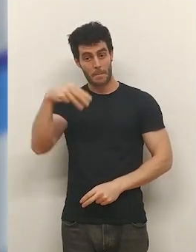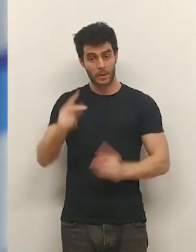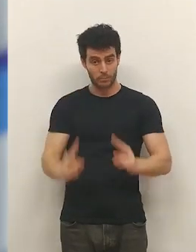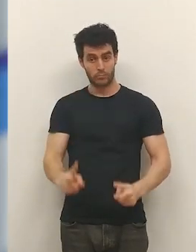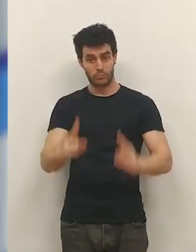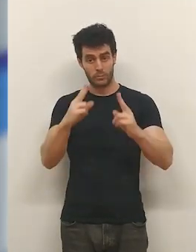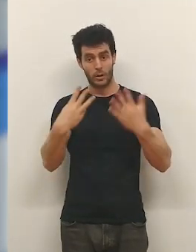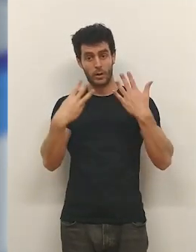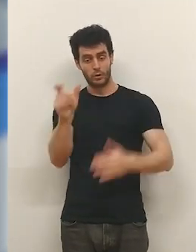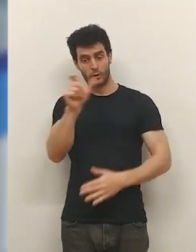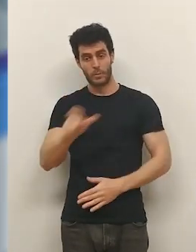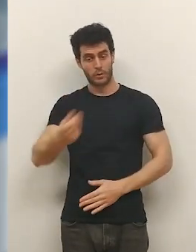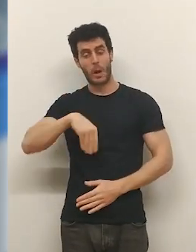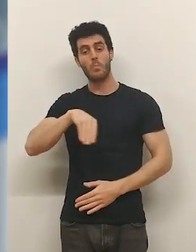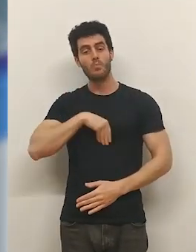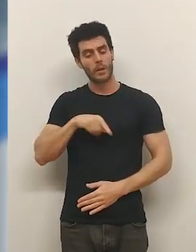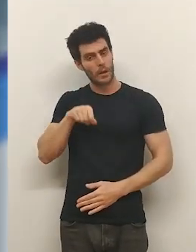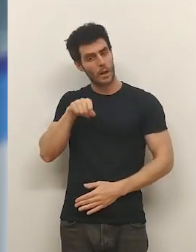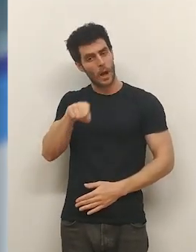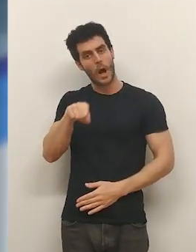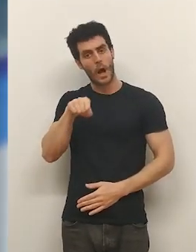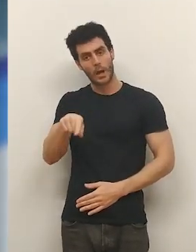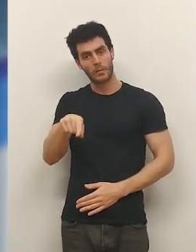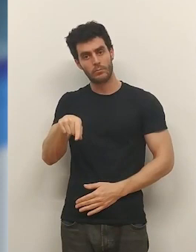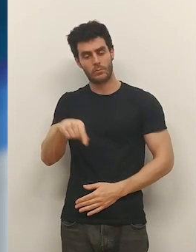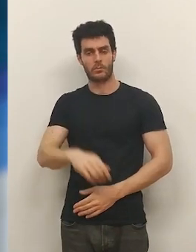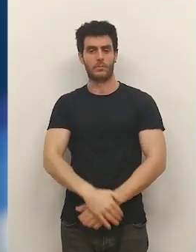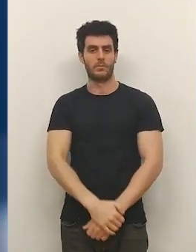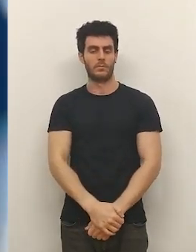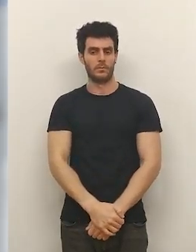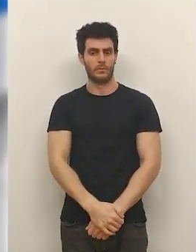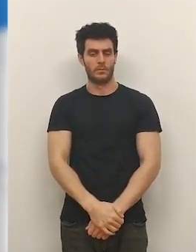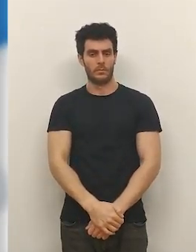metros son ya ocho las personas... ...que han perdido la vida este siglo.